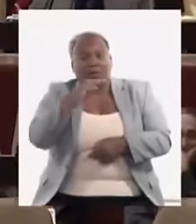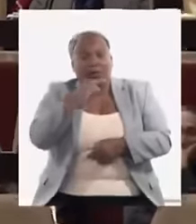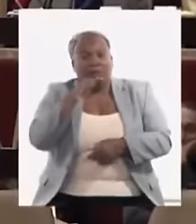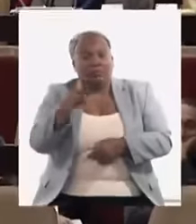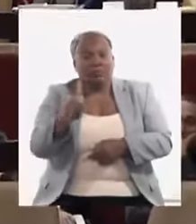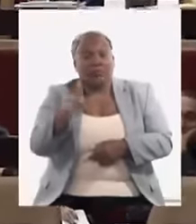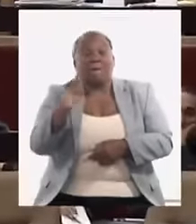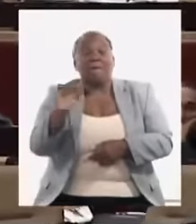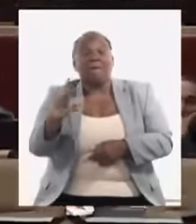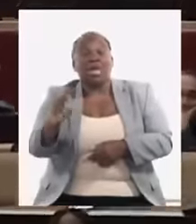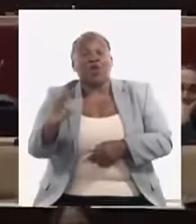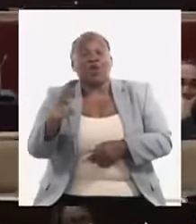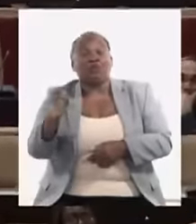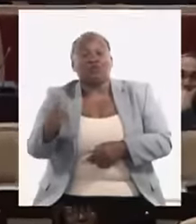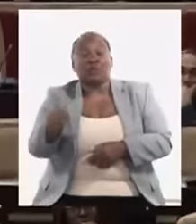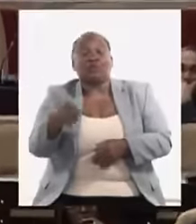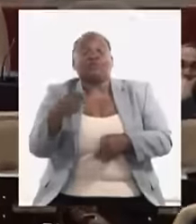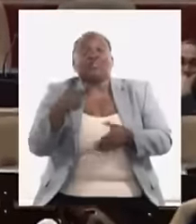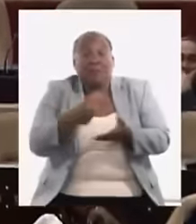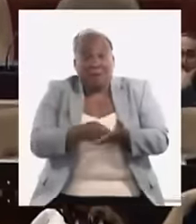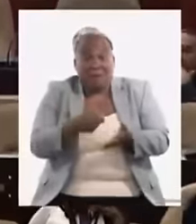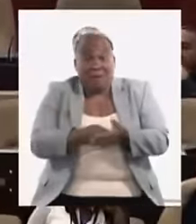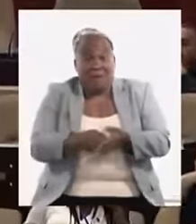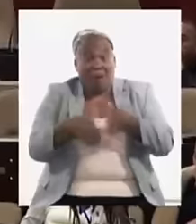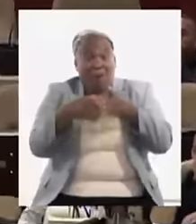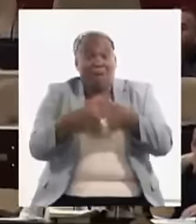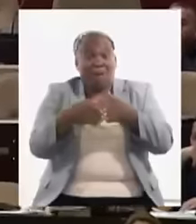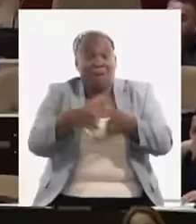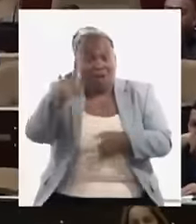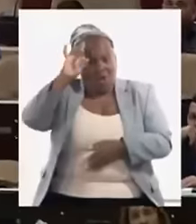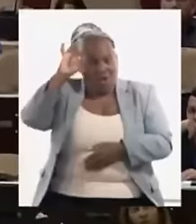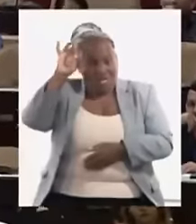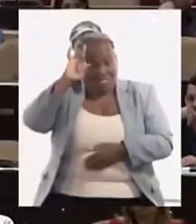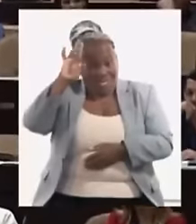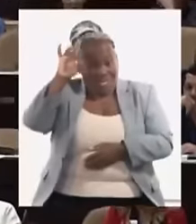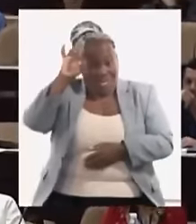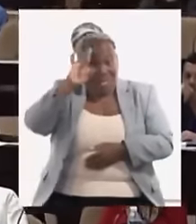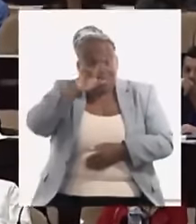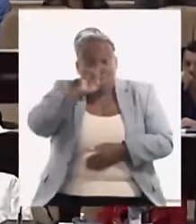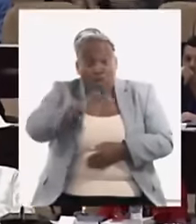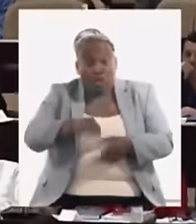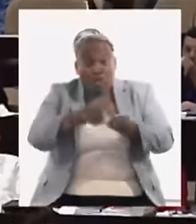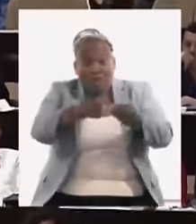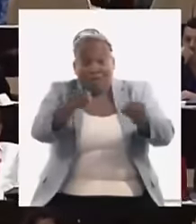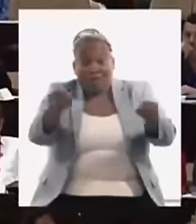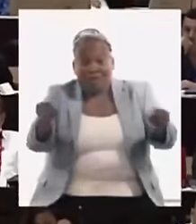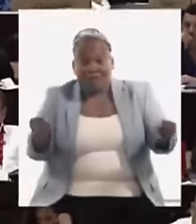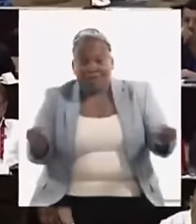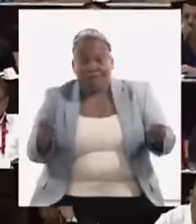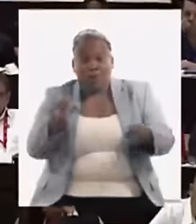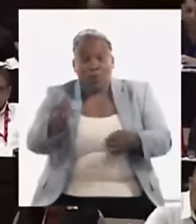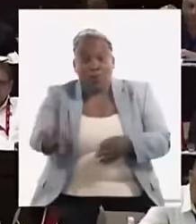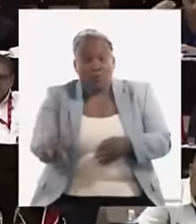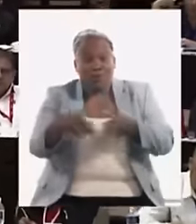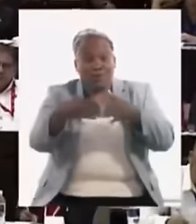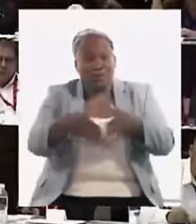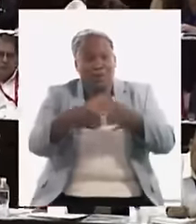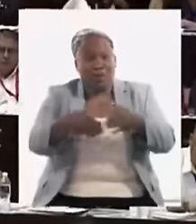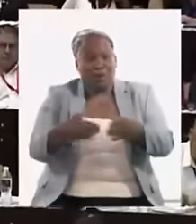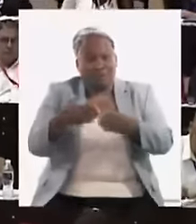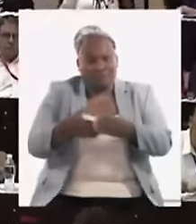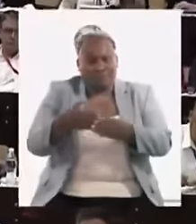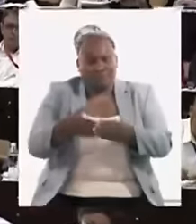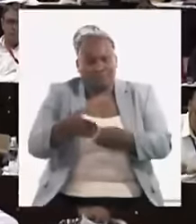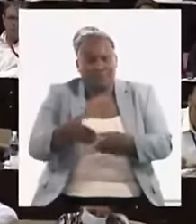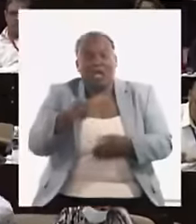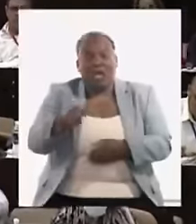el barco de leche que fue la leche que le llevó a muchos niños entonces así tenemos que lograr que otros sectores de